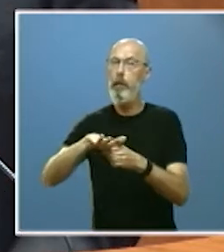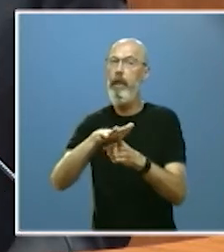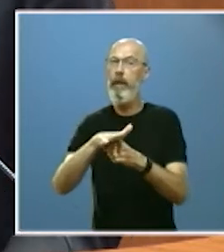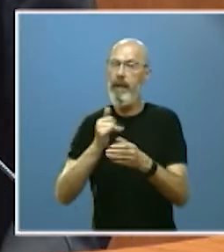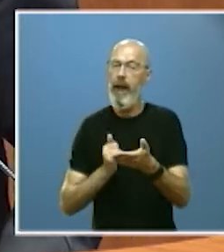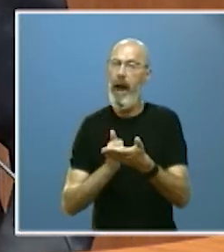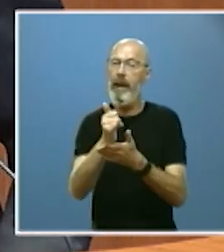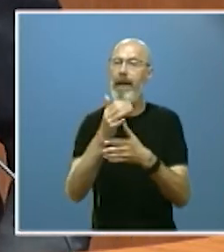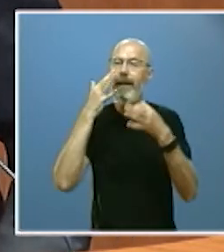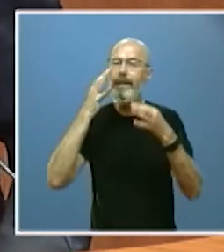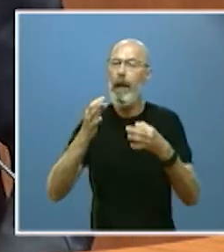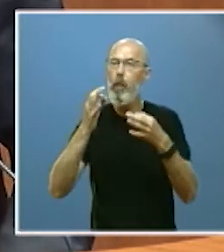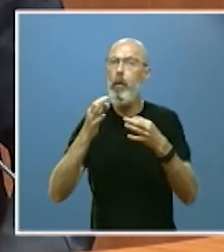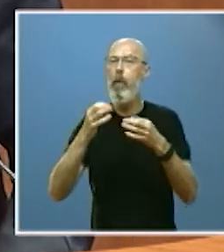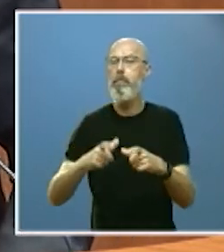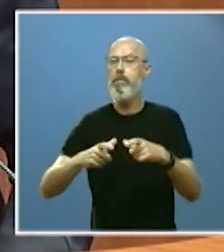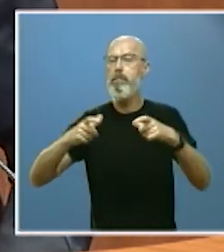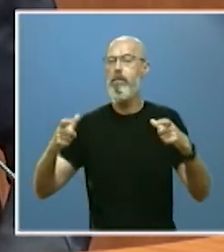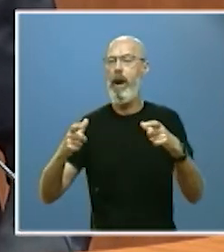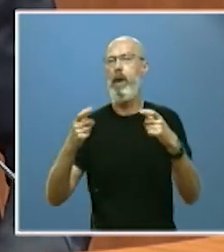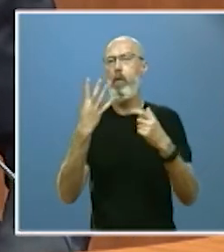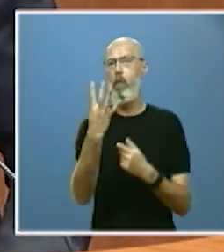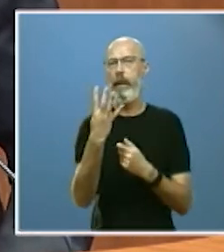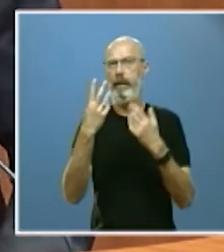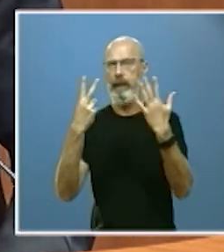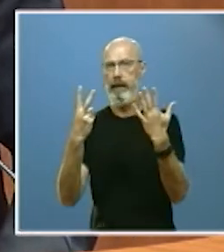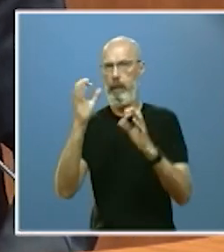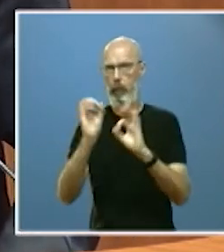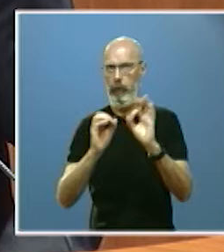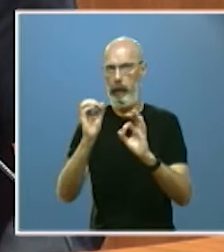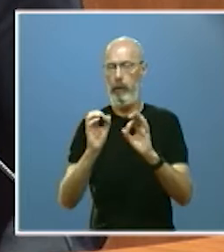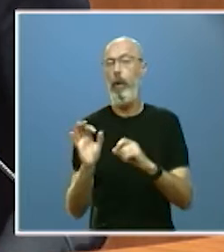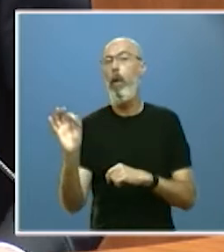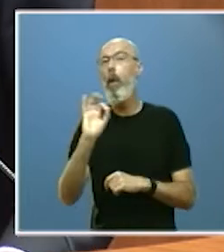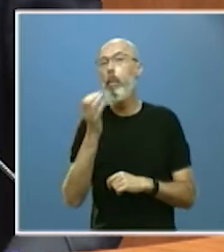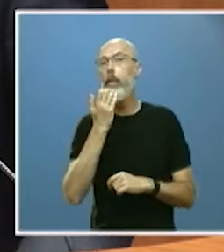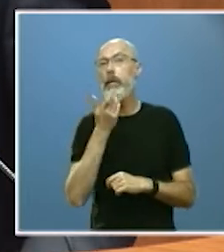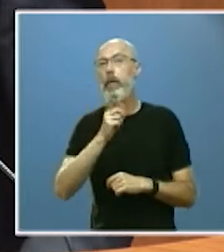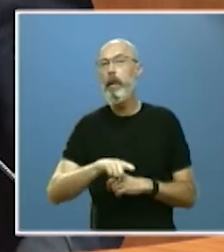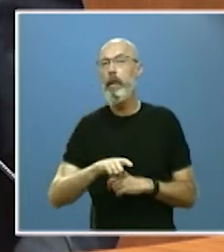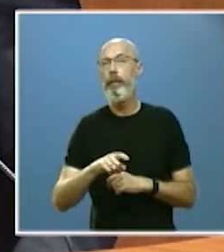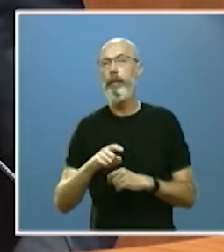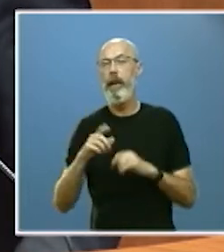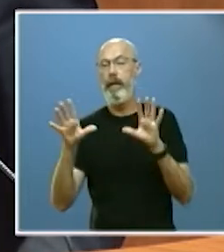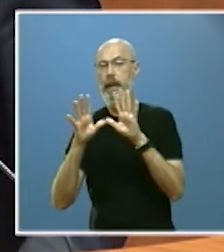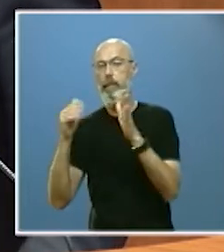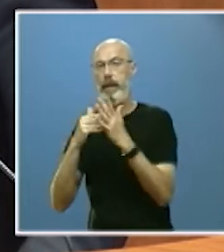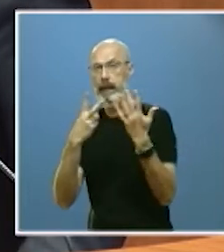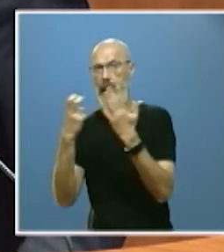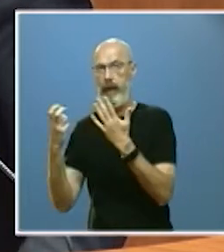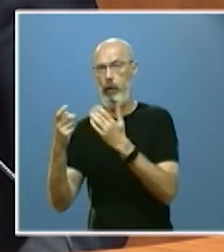nada más y nada menos que en un 47%, o facilitar más de 10.700 préstamos